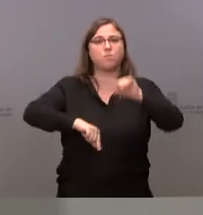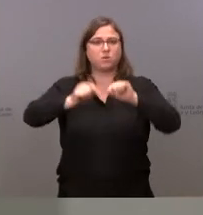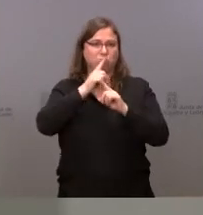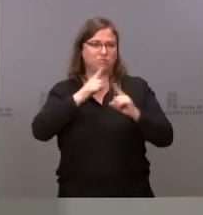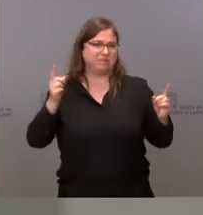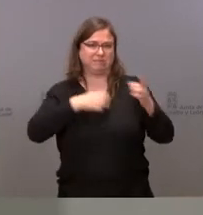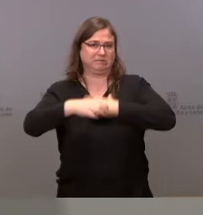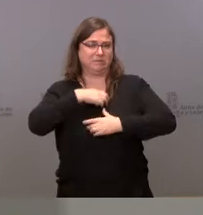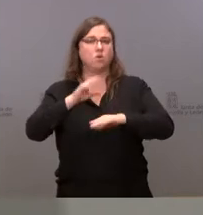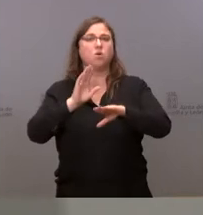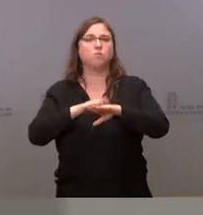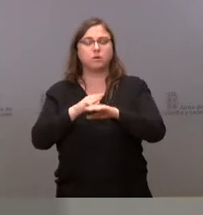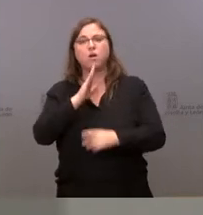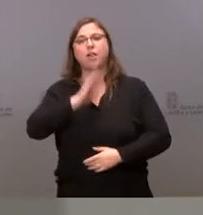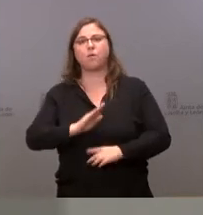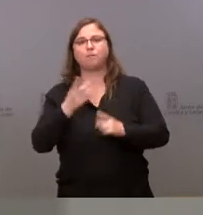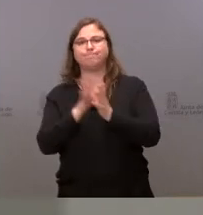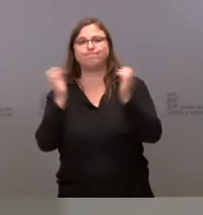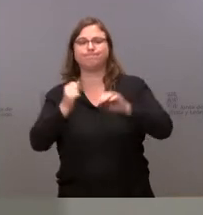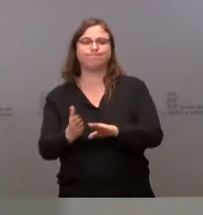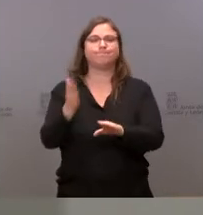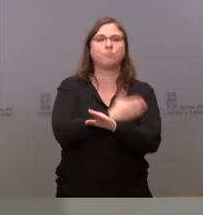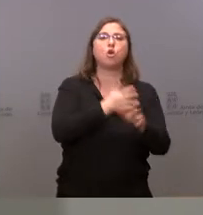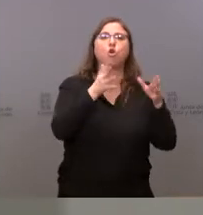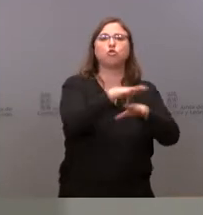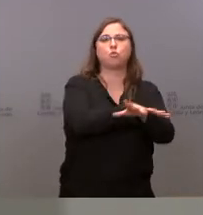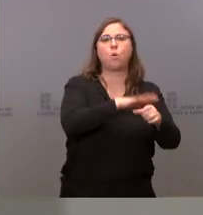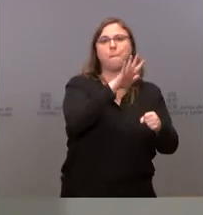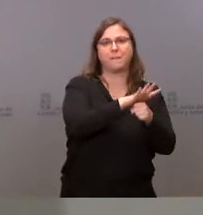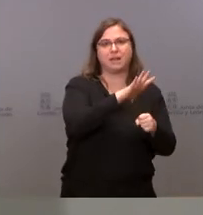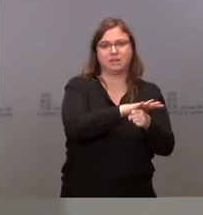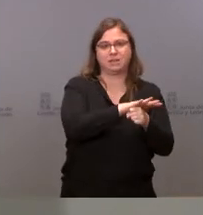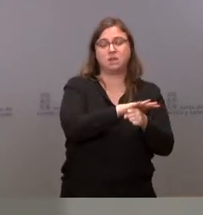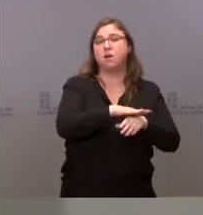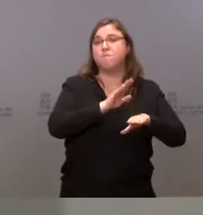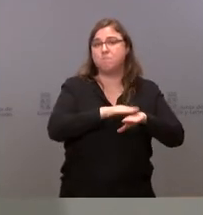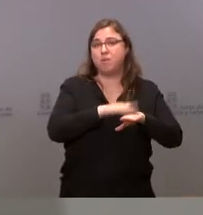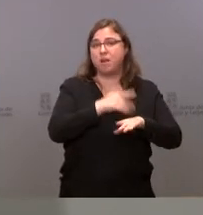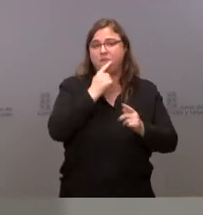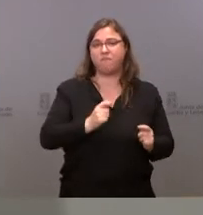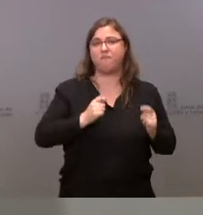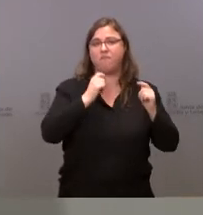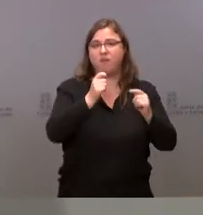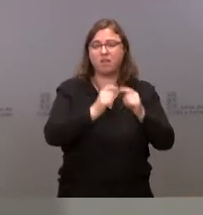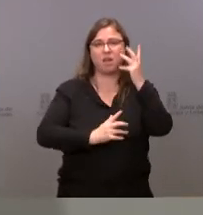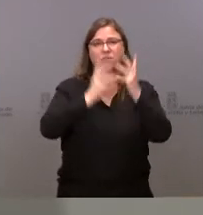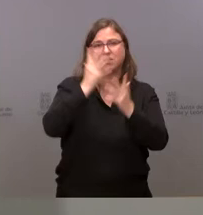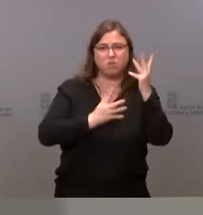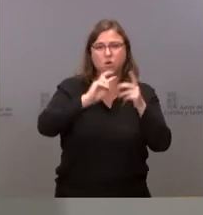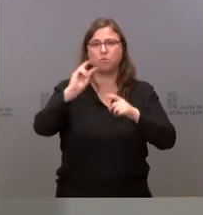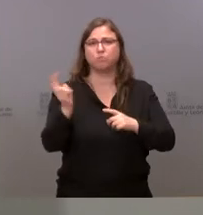y, por tanto, sí que ha parecido oportuno celebrar ese Consejo el martes para facilitar también a los servicios administrativos y técnicos